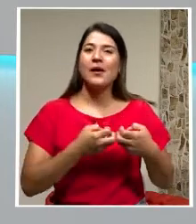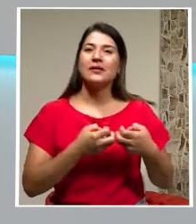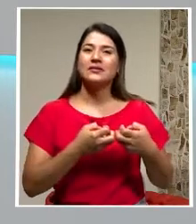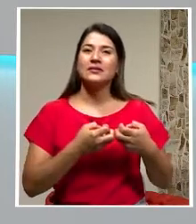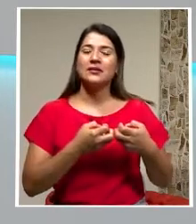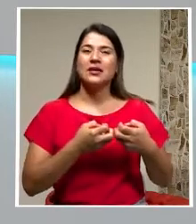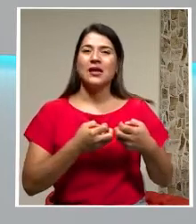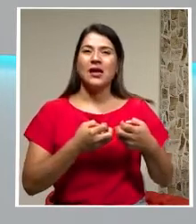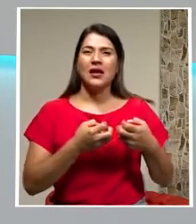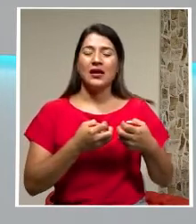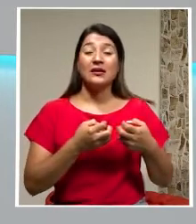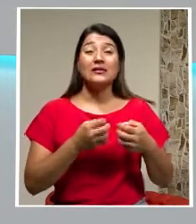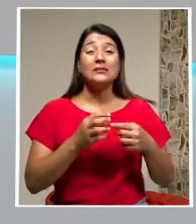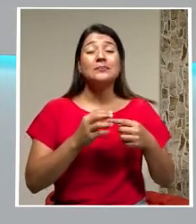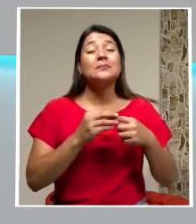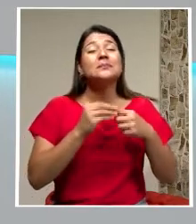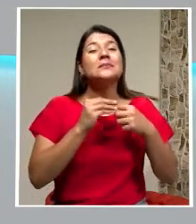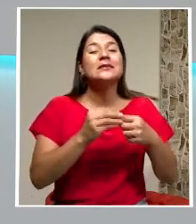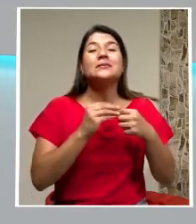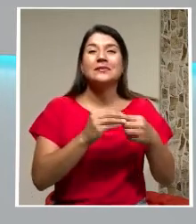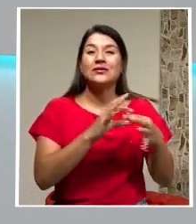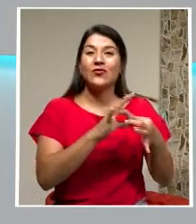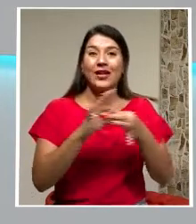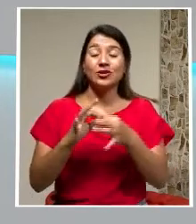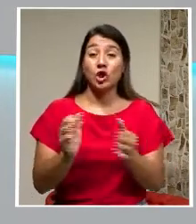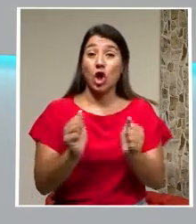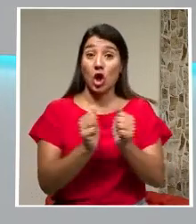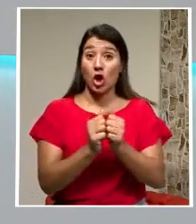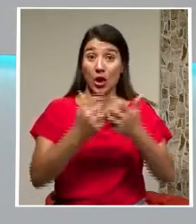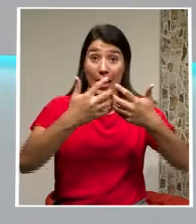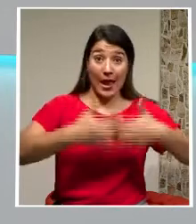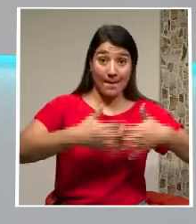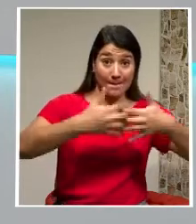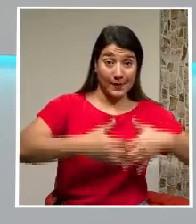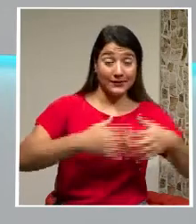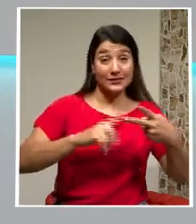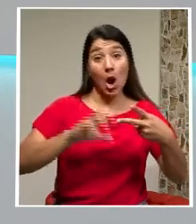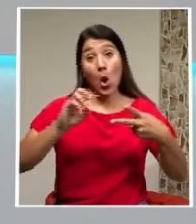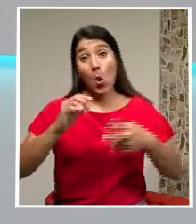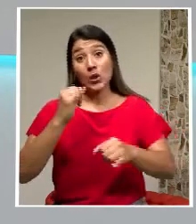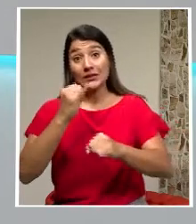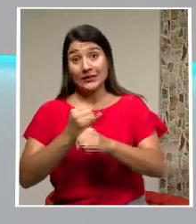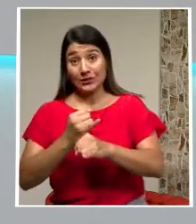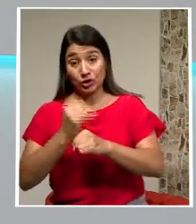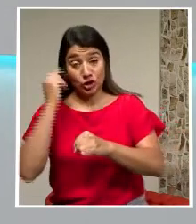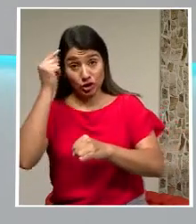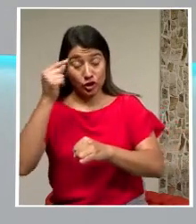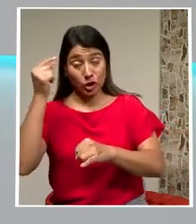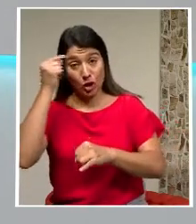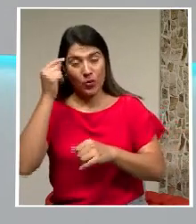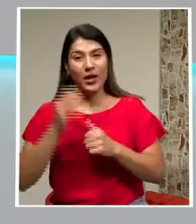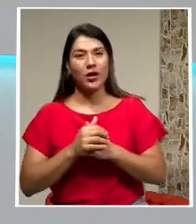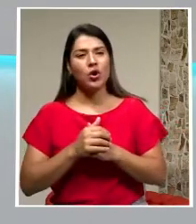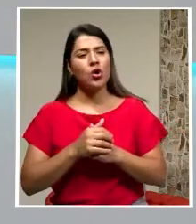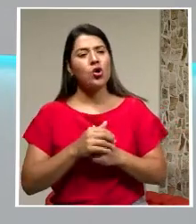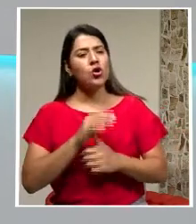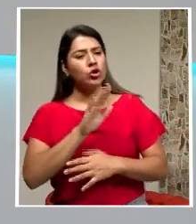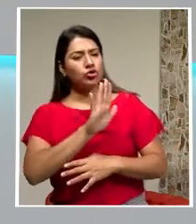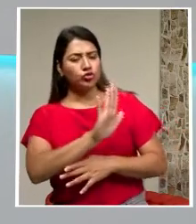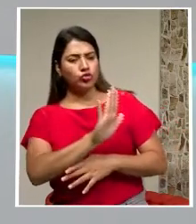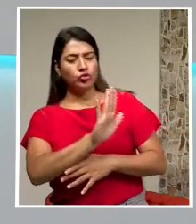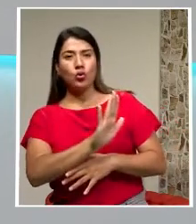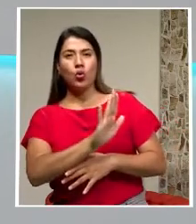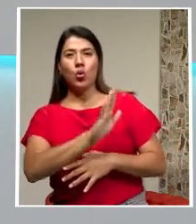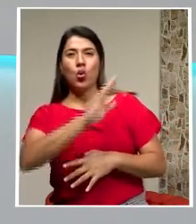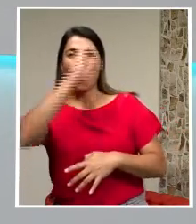las empresas Y instituciones estatales ¿Cómo visualiza La importancia De tener